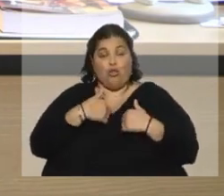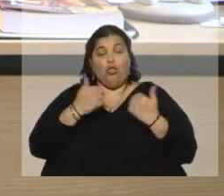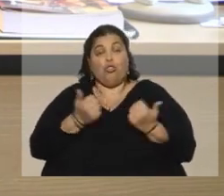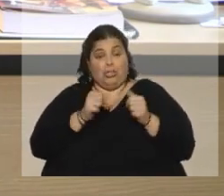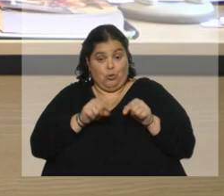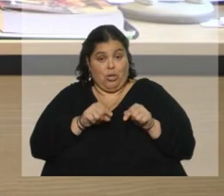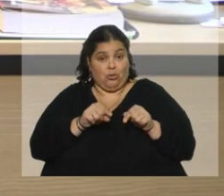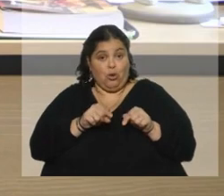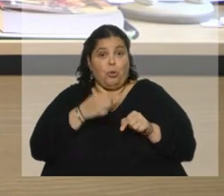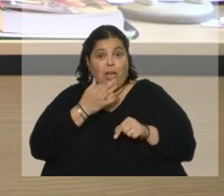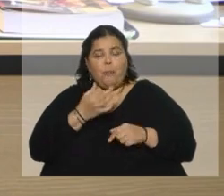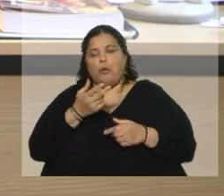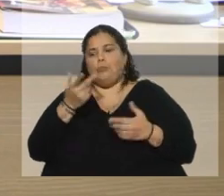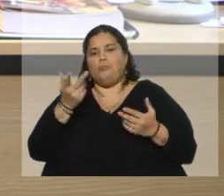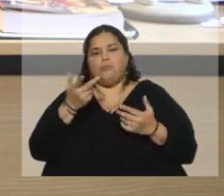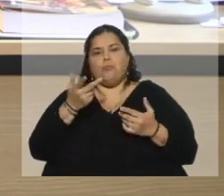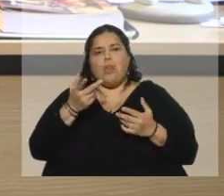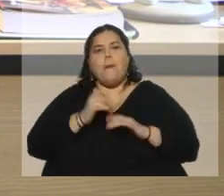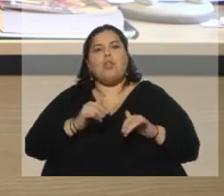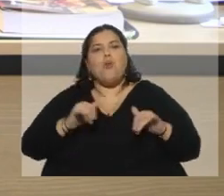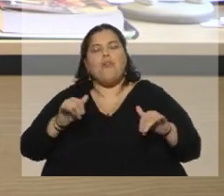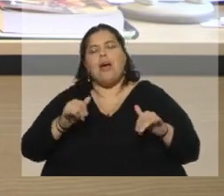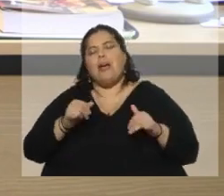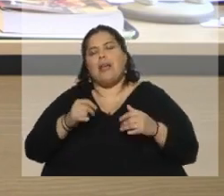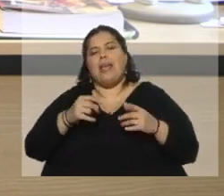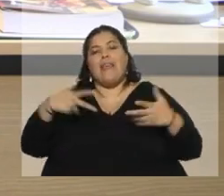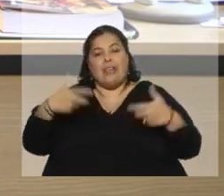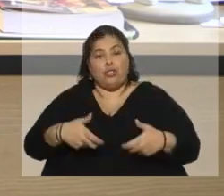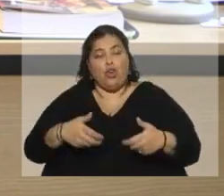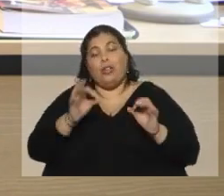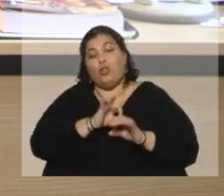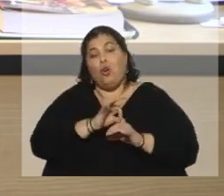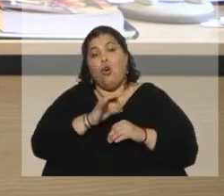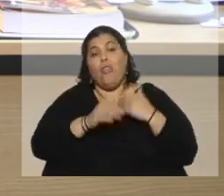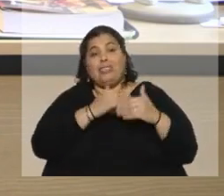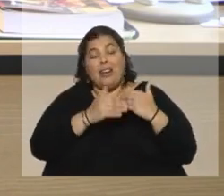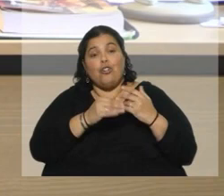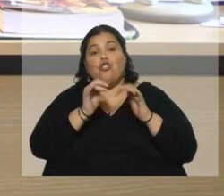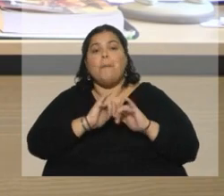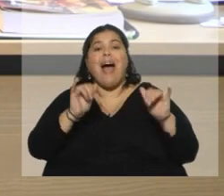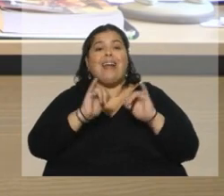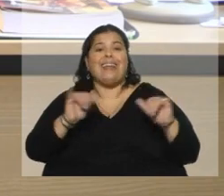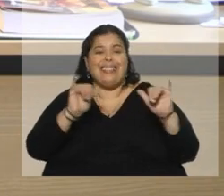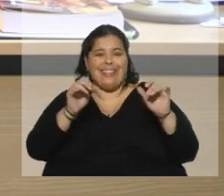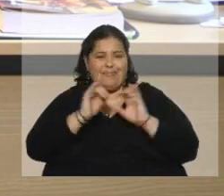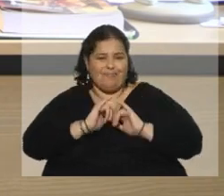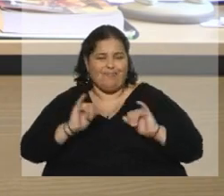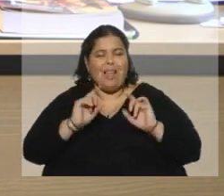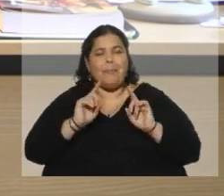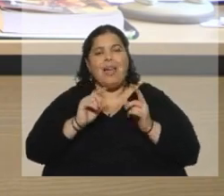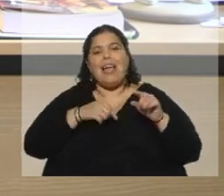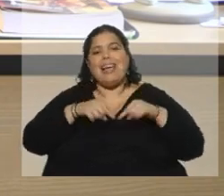mecánicas para promover inversiones, para desarrollar proyectos de marketing, desarrollar gestión de